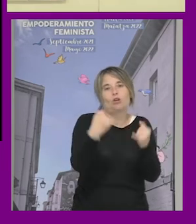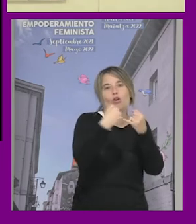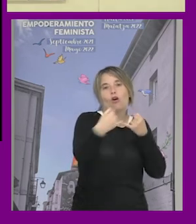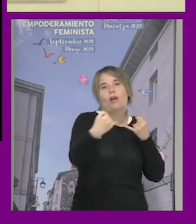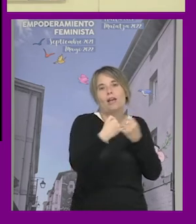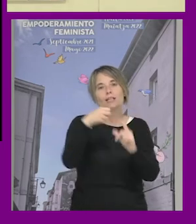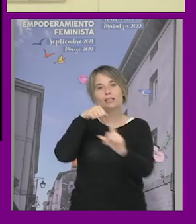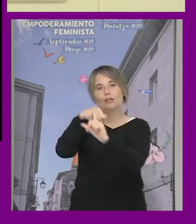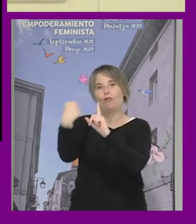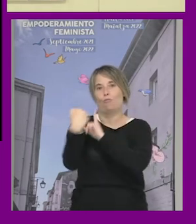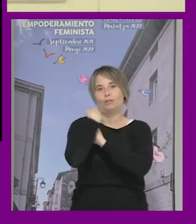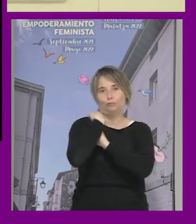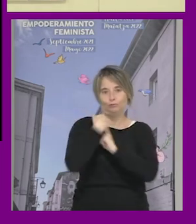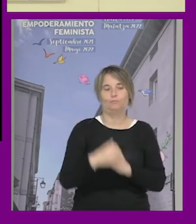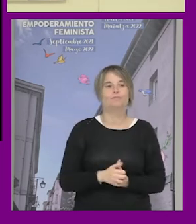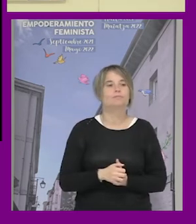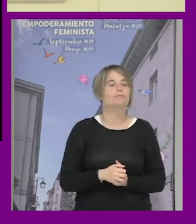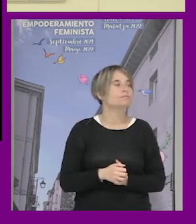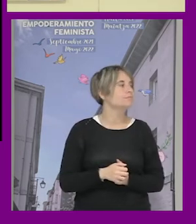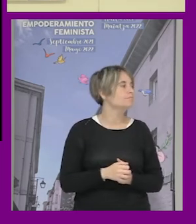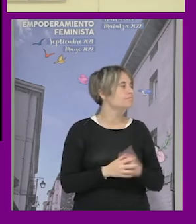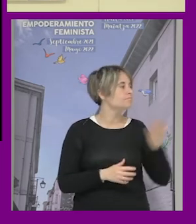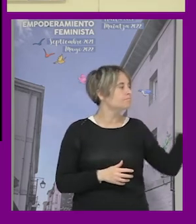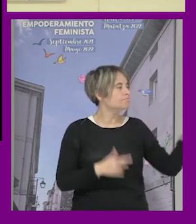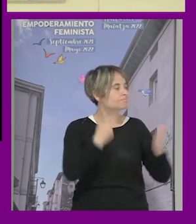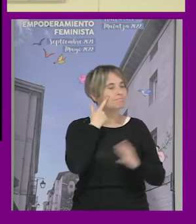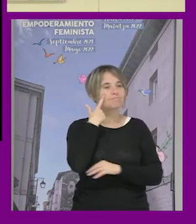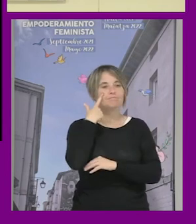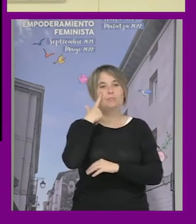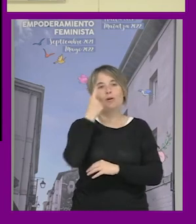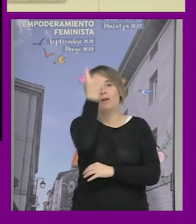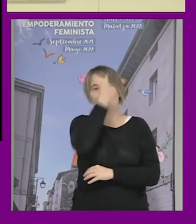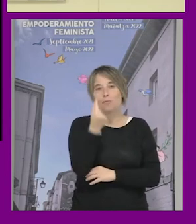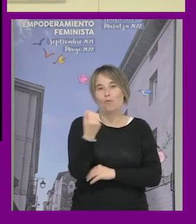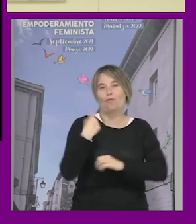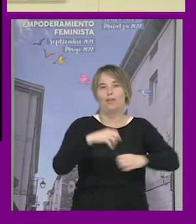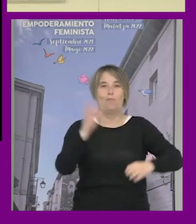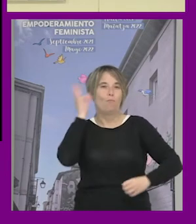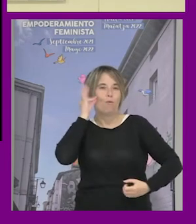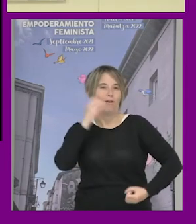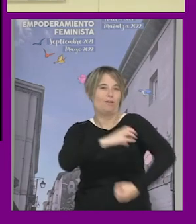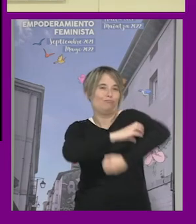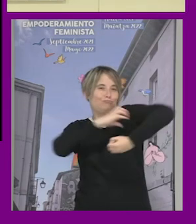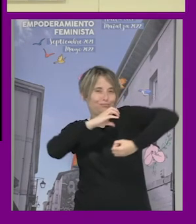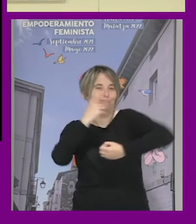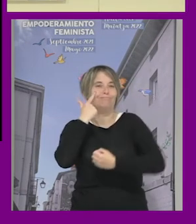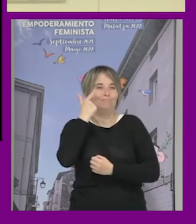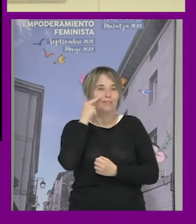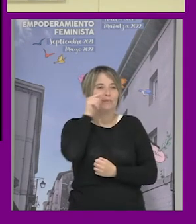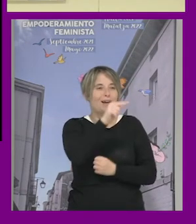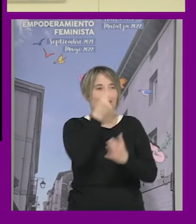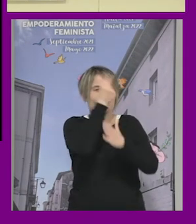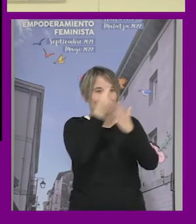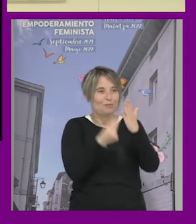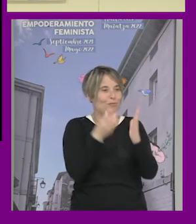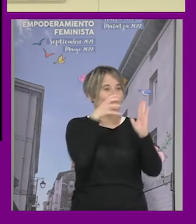opresión bueno aquí tenemos la icónica imagen feminista y replanteamientos que han ilustrado